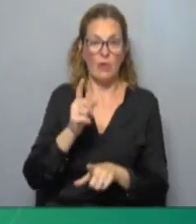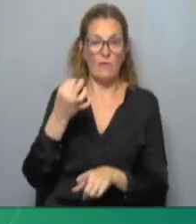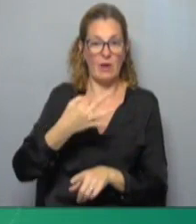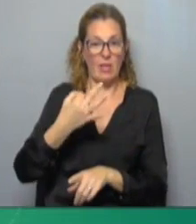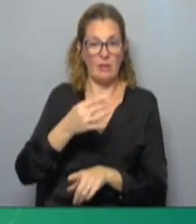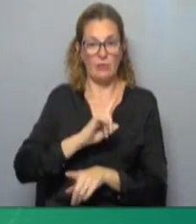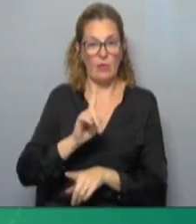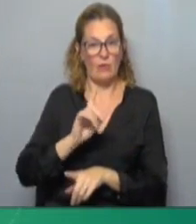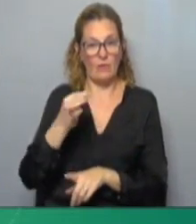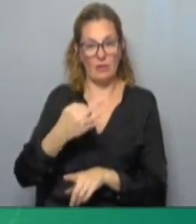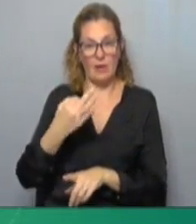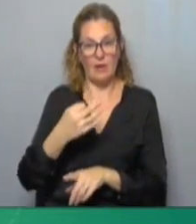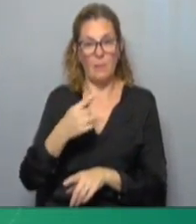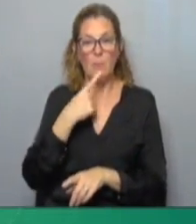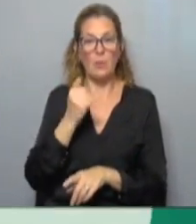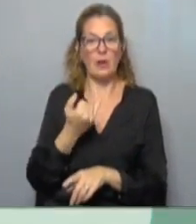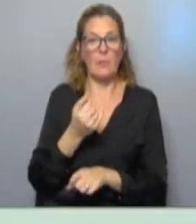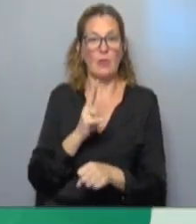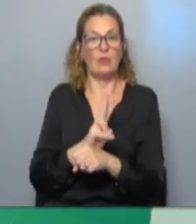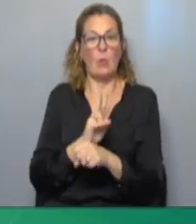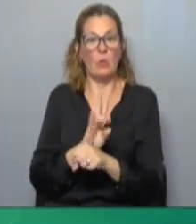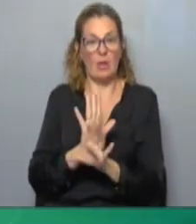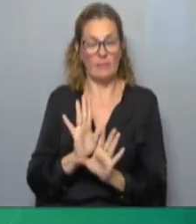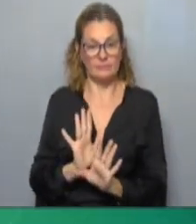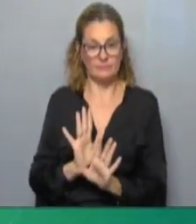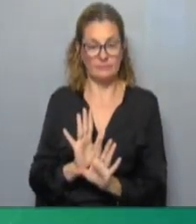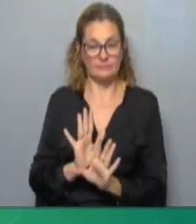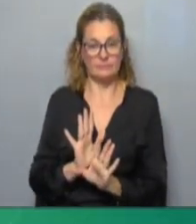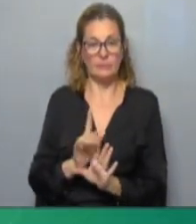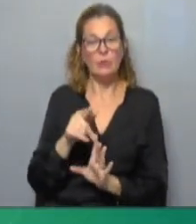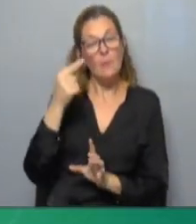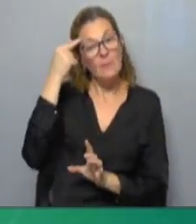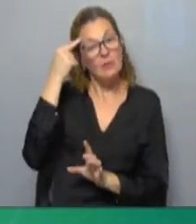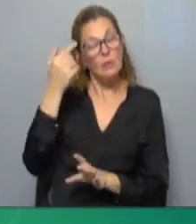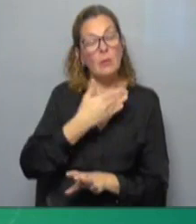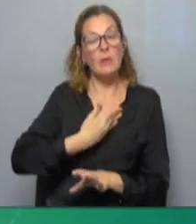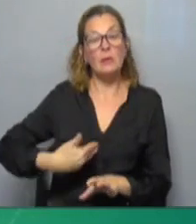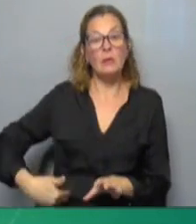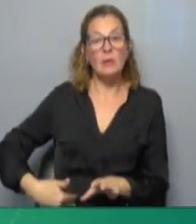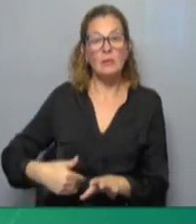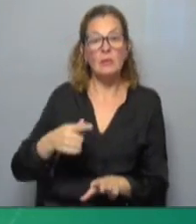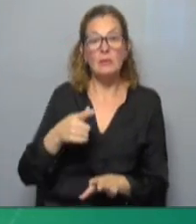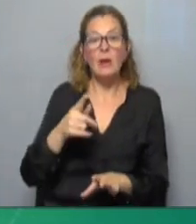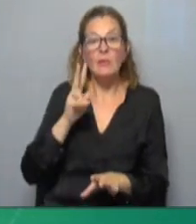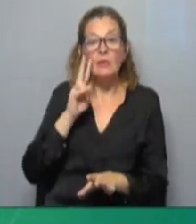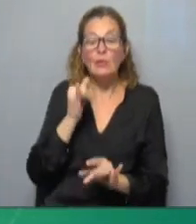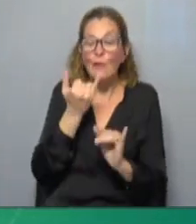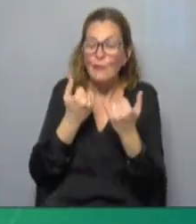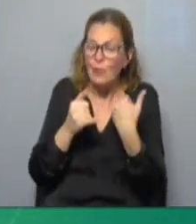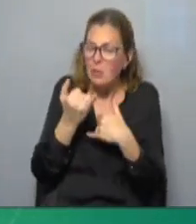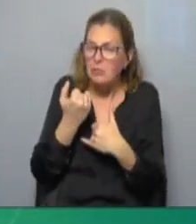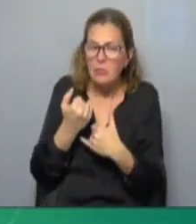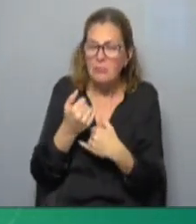Por ejemplo, en materia de seguridad. Yo creo que el Presidente está manejando información